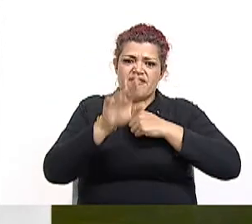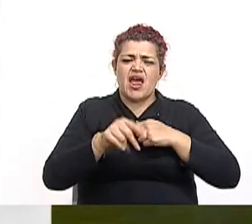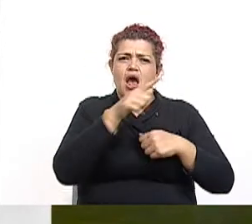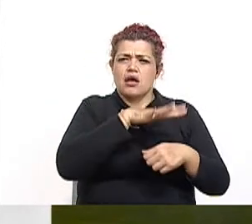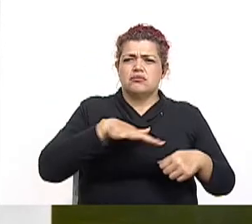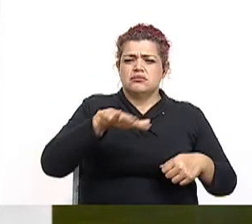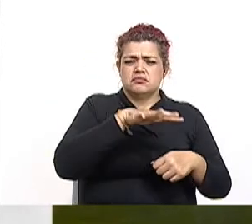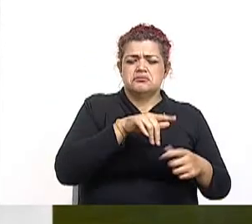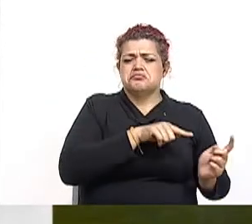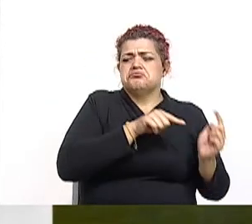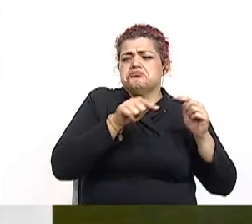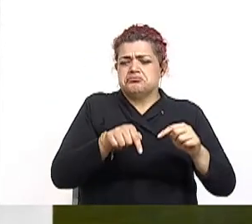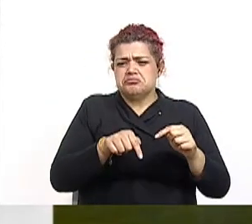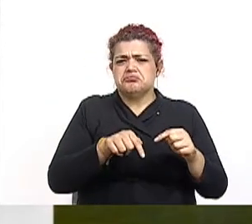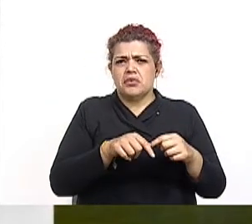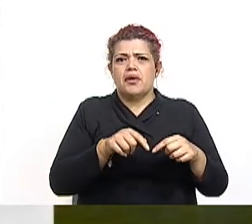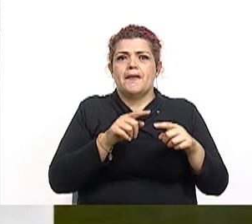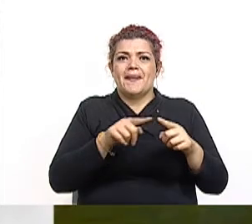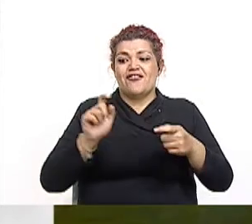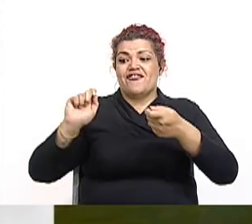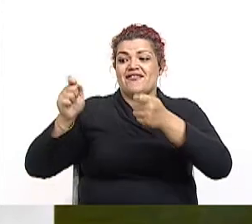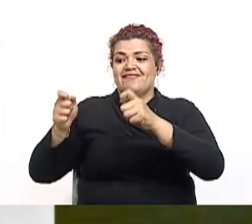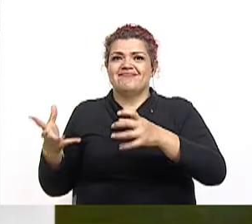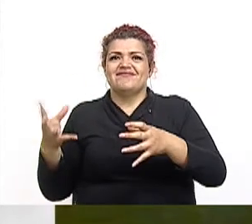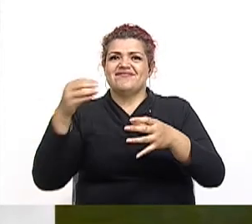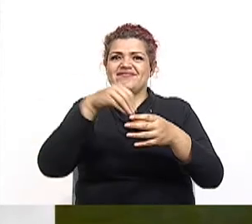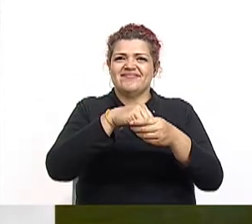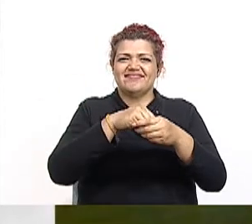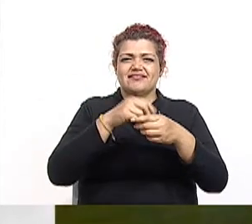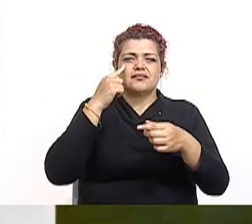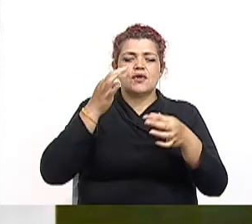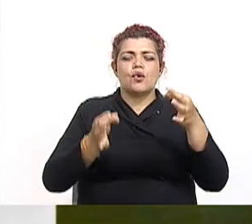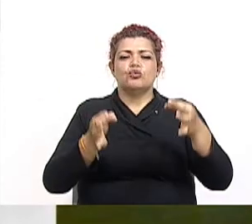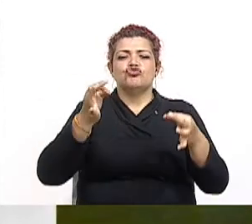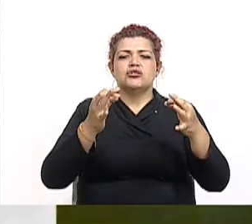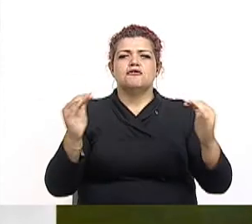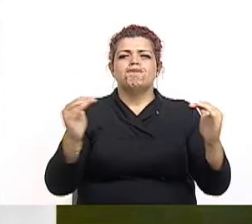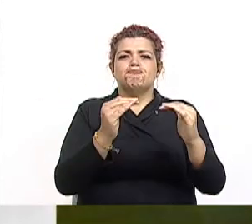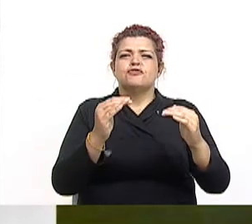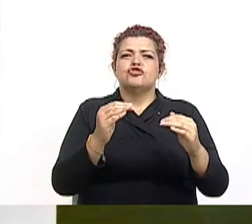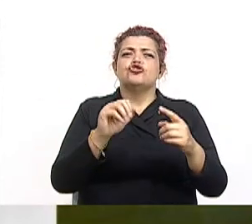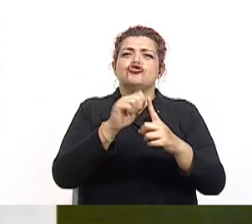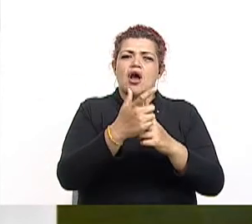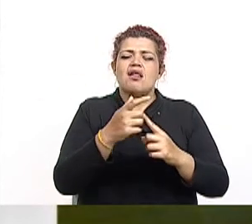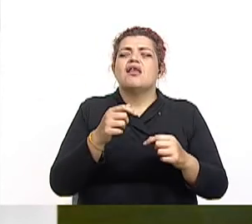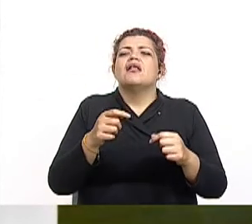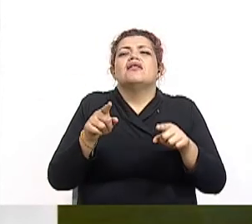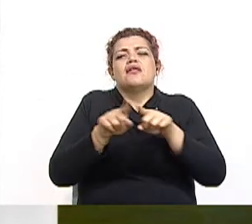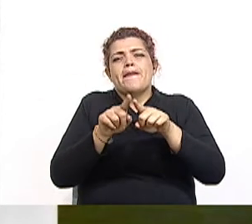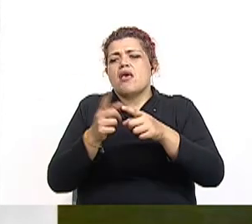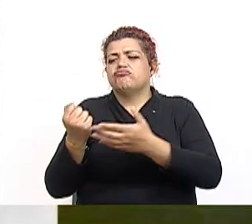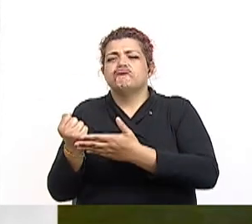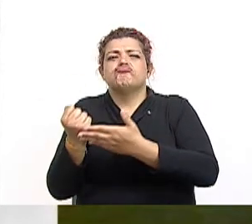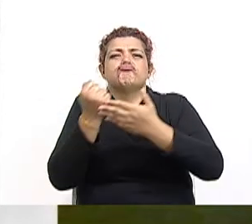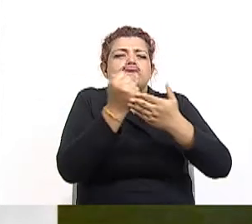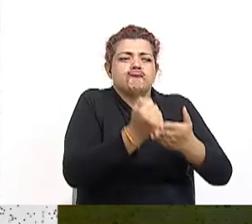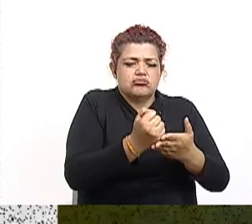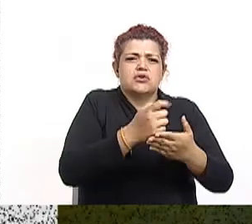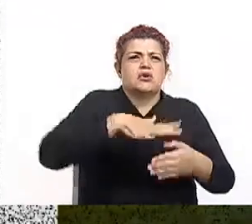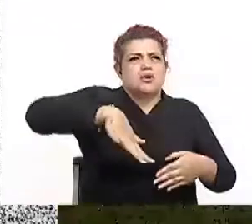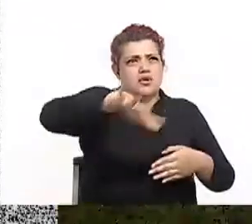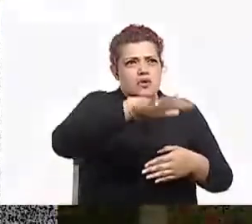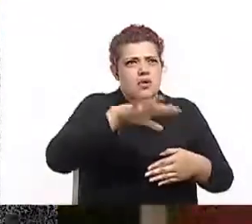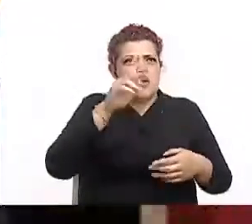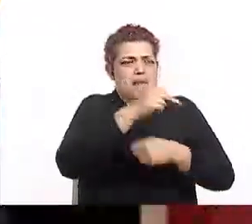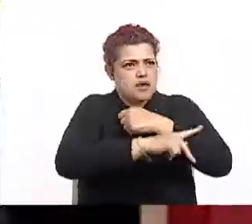social, le agregan efectivamente ese nivel de solidaridad tan importante. Así